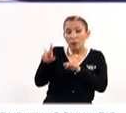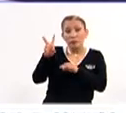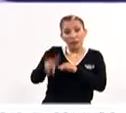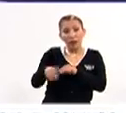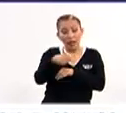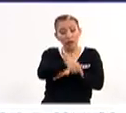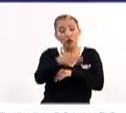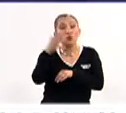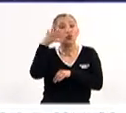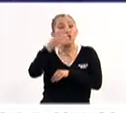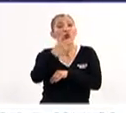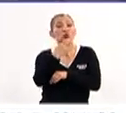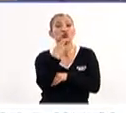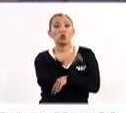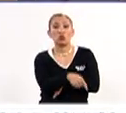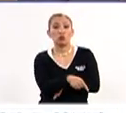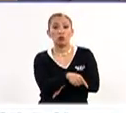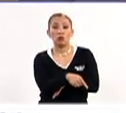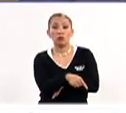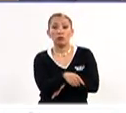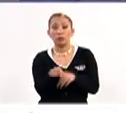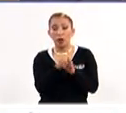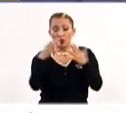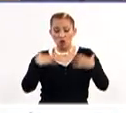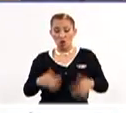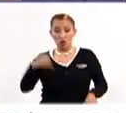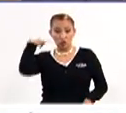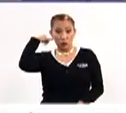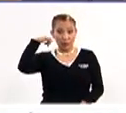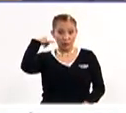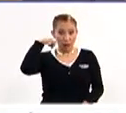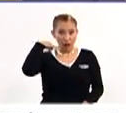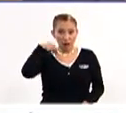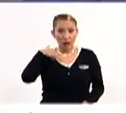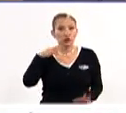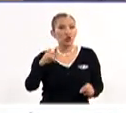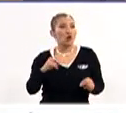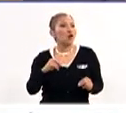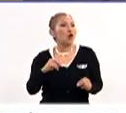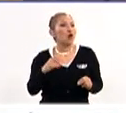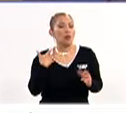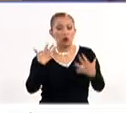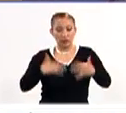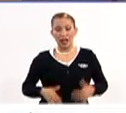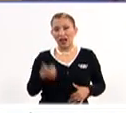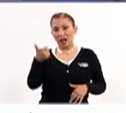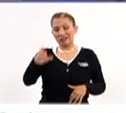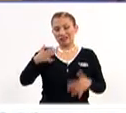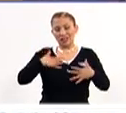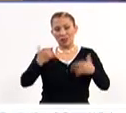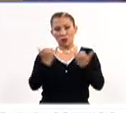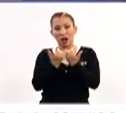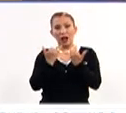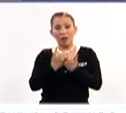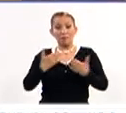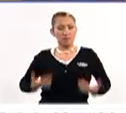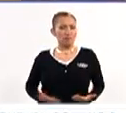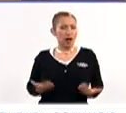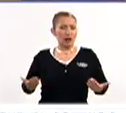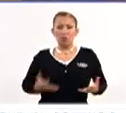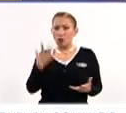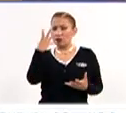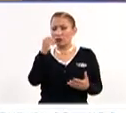que realmente ellos van a hacer con ello, ¿no? Por ejemplo, trajes de Yucatán. Claro que no vas a andar con un traje, por ejemplo, como ese de baile, que es